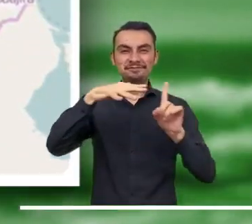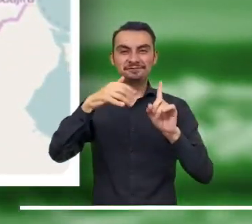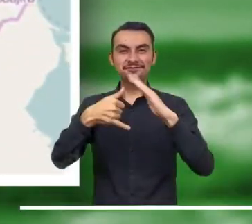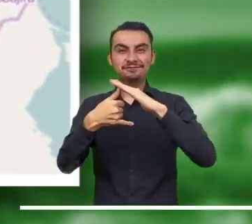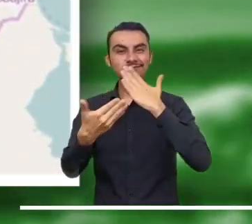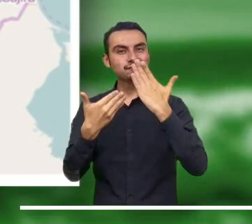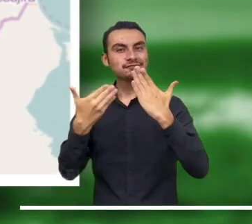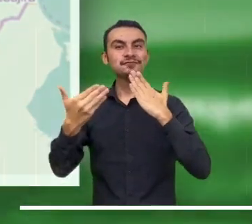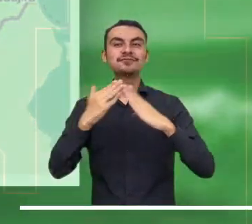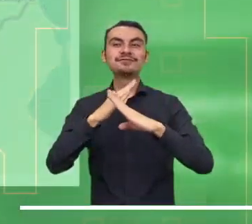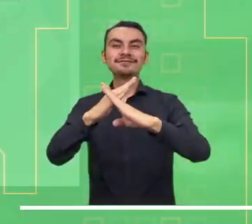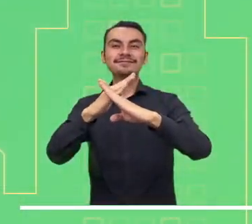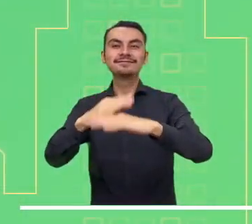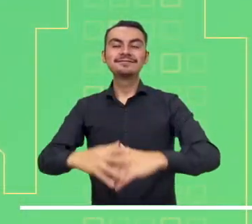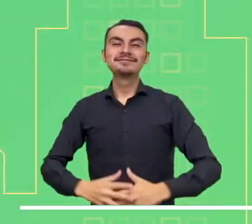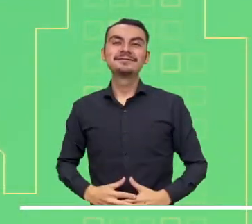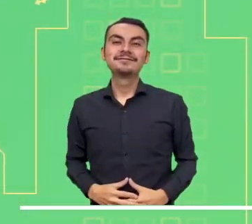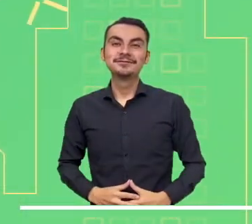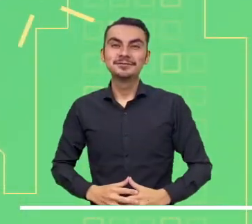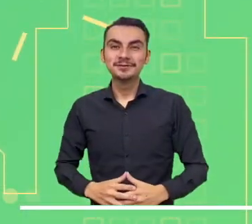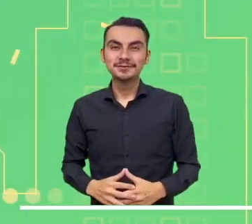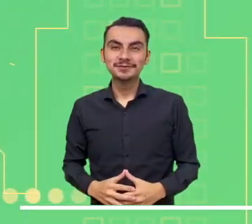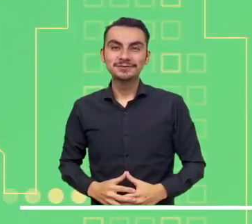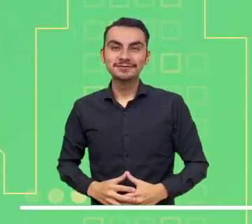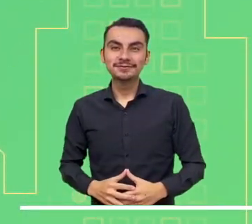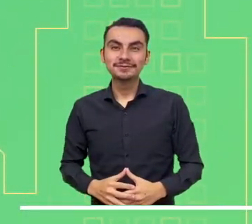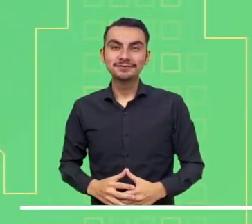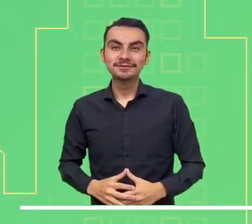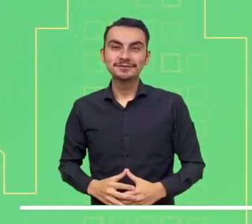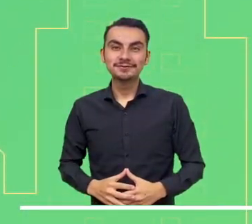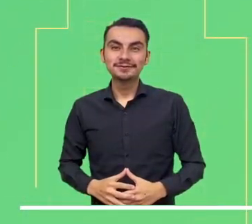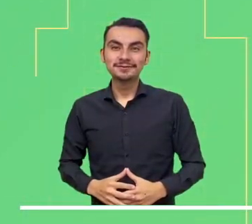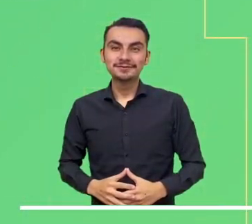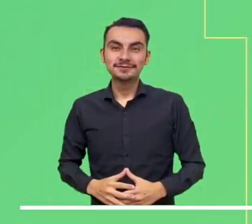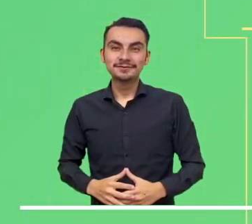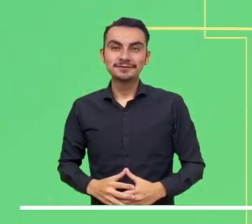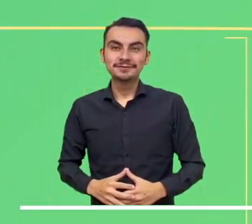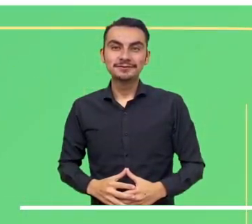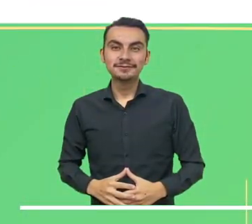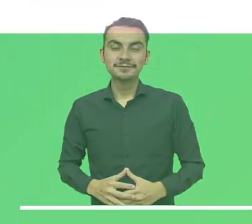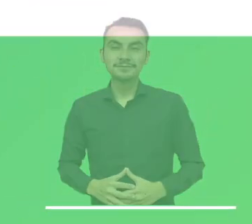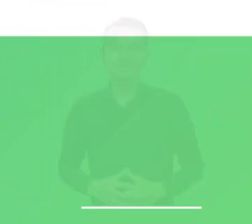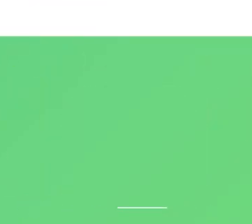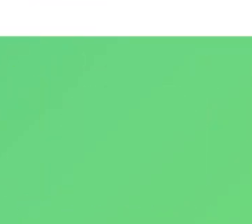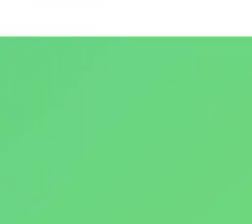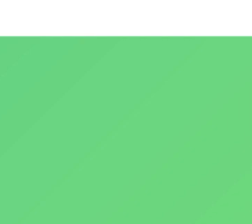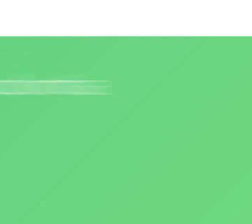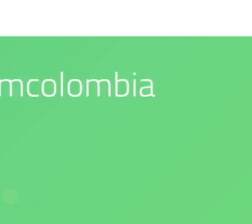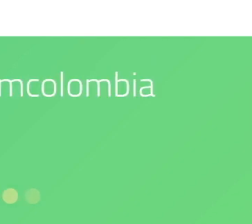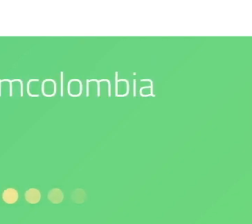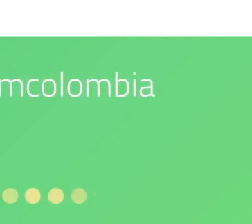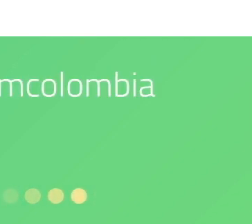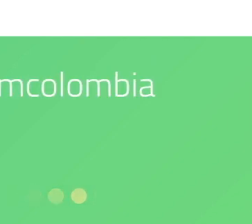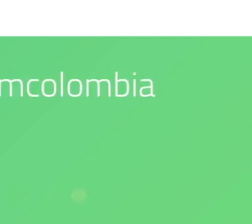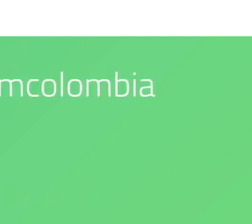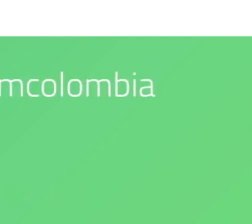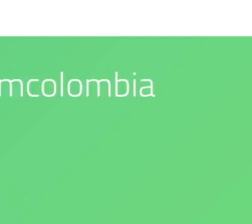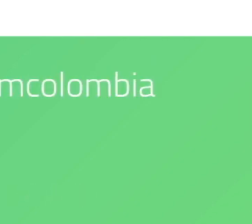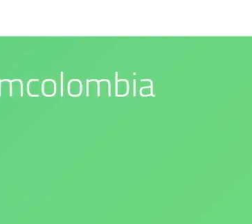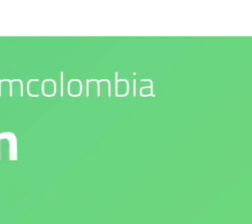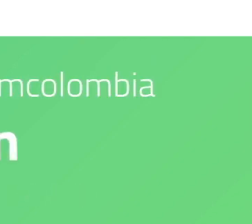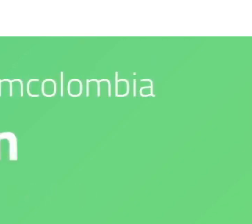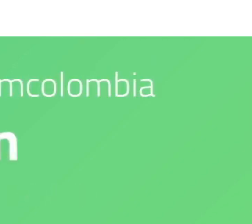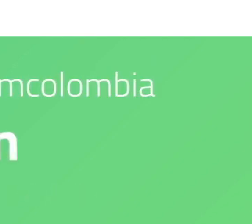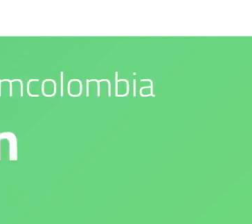oriente del mar Caribe. Síguenos en nuestras redes sociales. Nuestro compromiso es con el medio ambiente. IDEAM